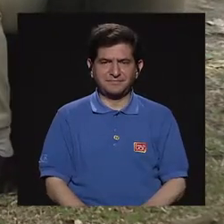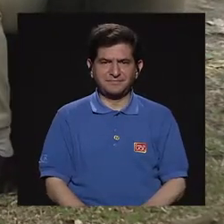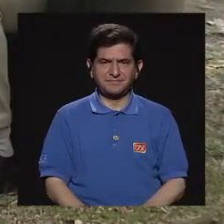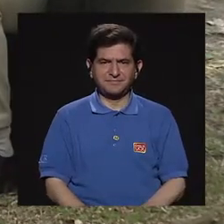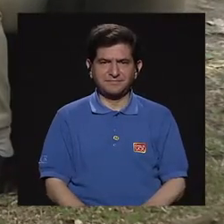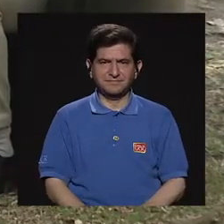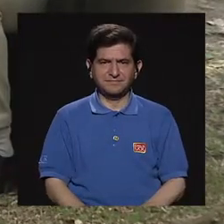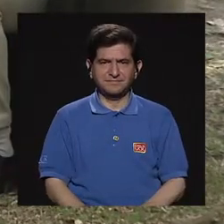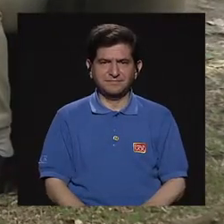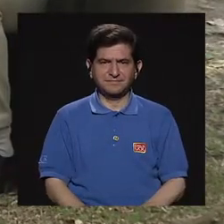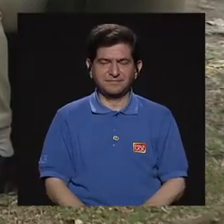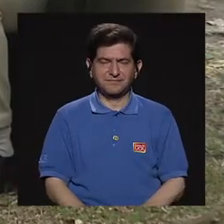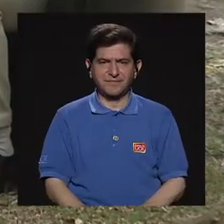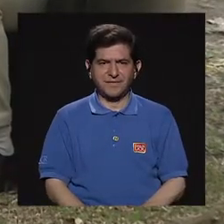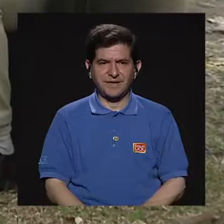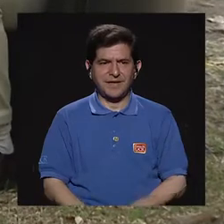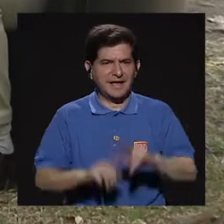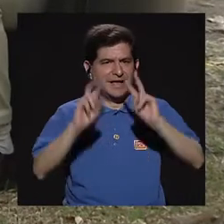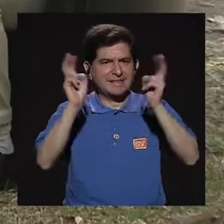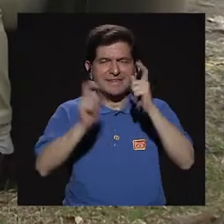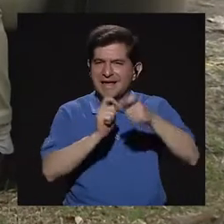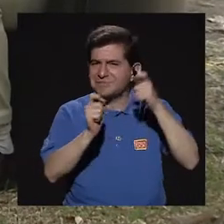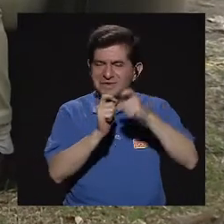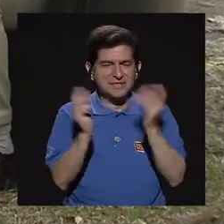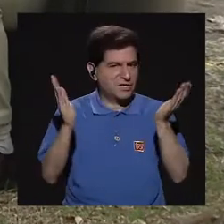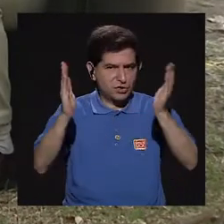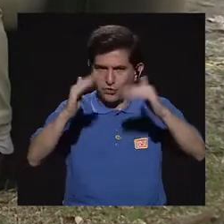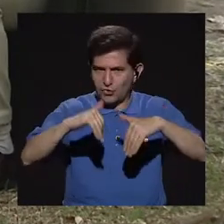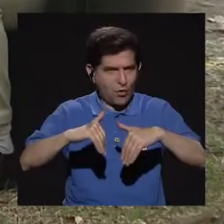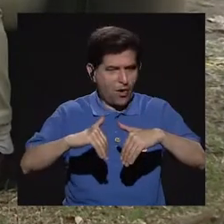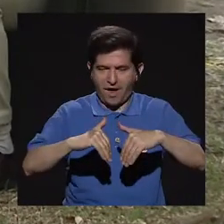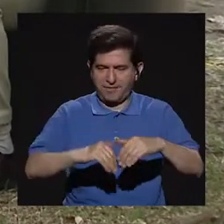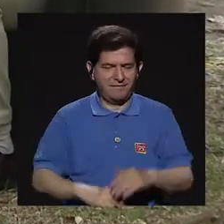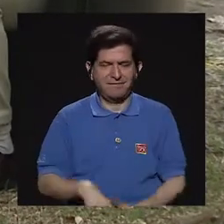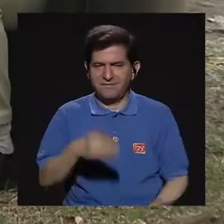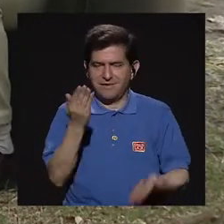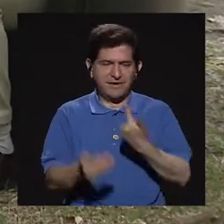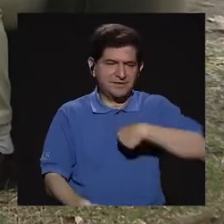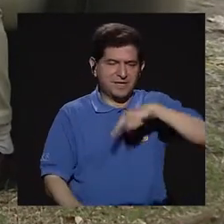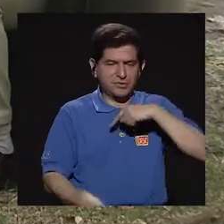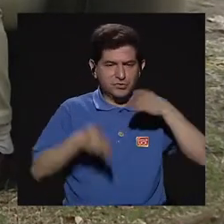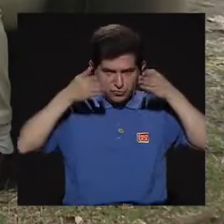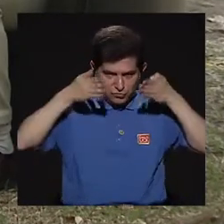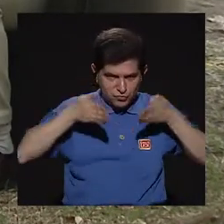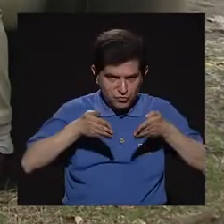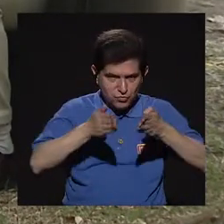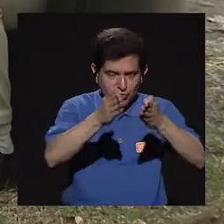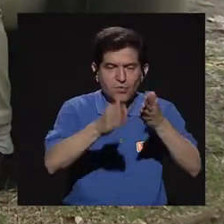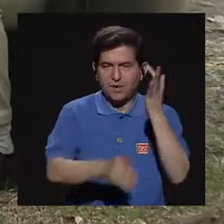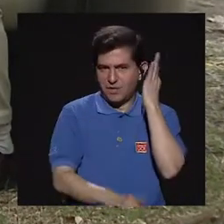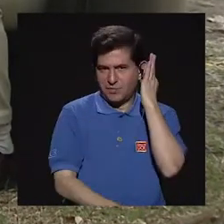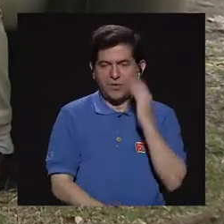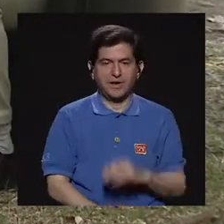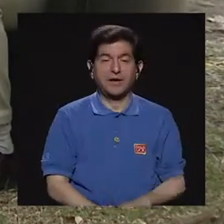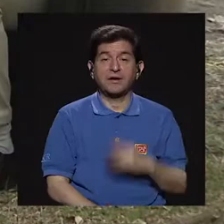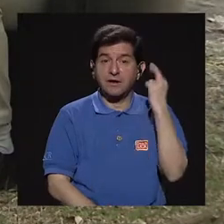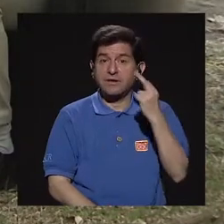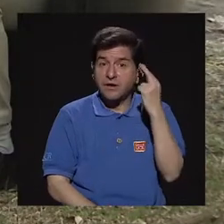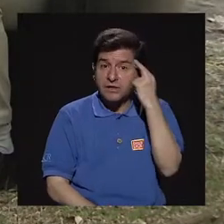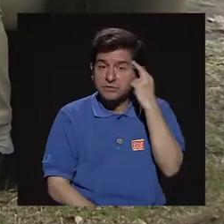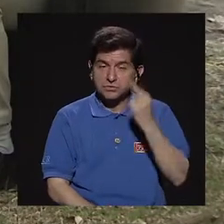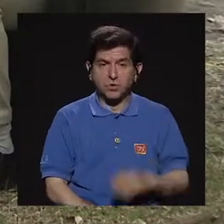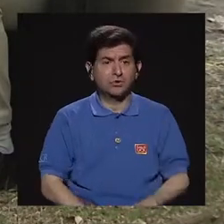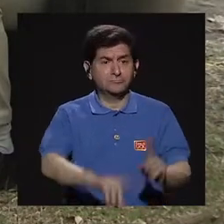no hay como un tema específico en el que queramos enrumbar, digamos, a estas señoras, ¿verdad? Porque